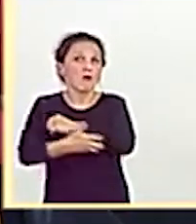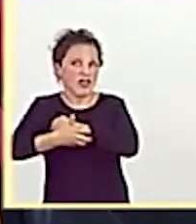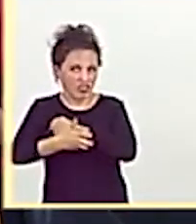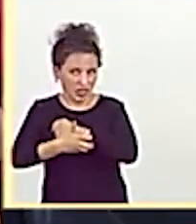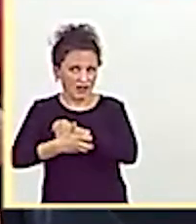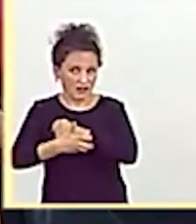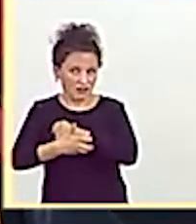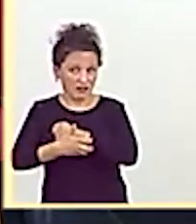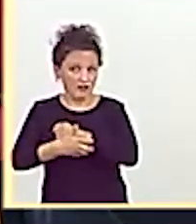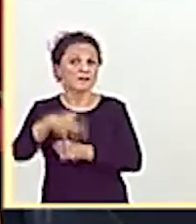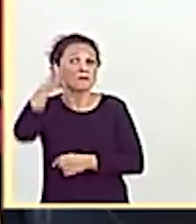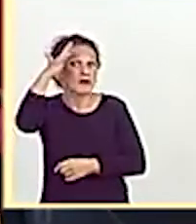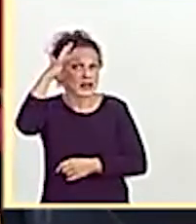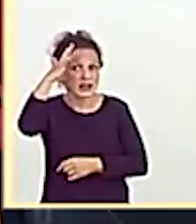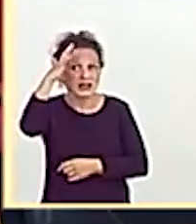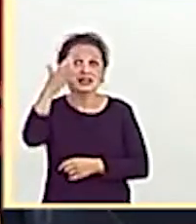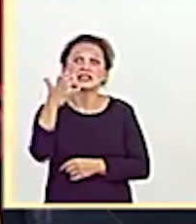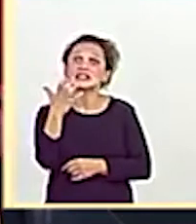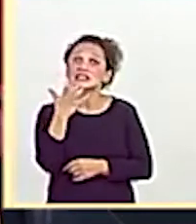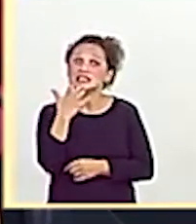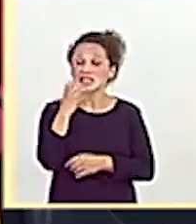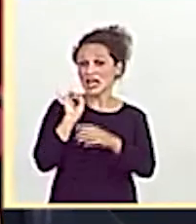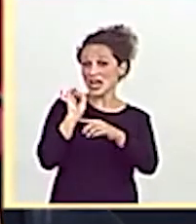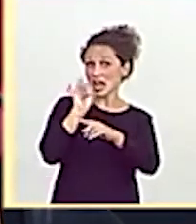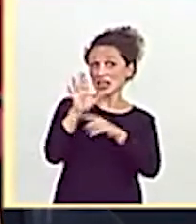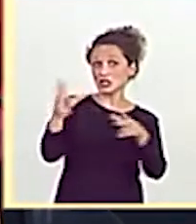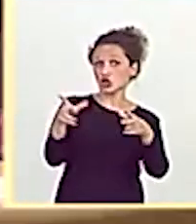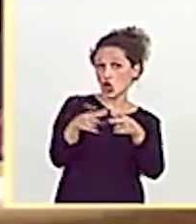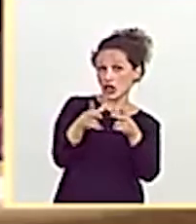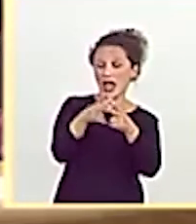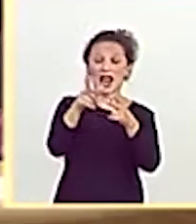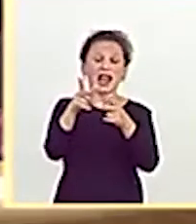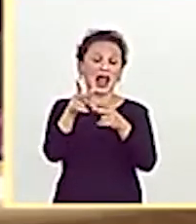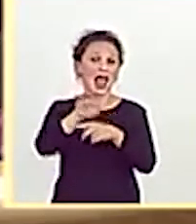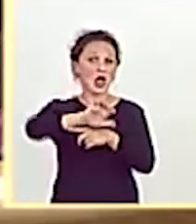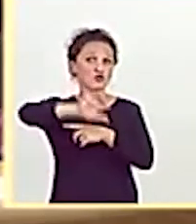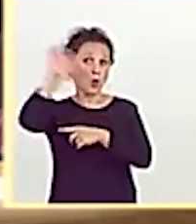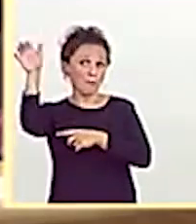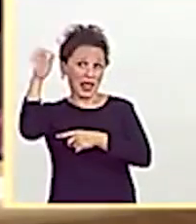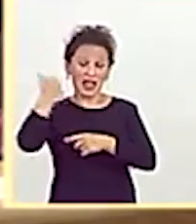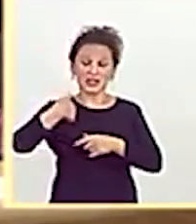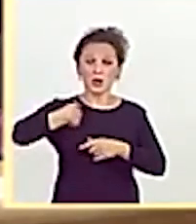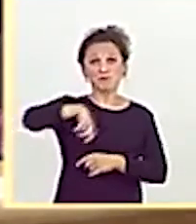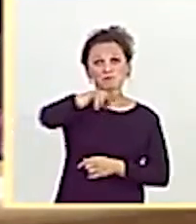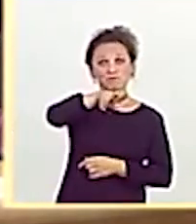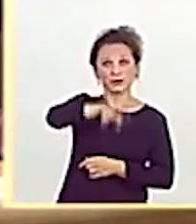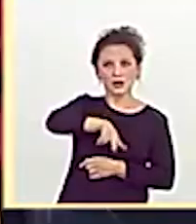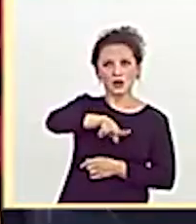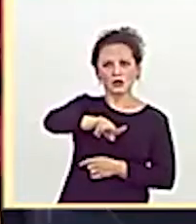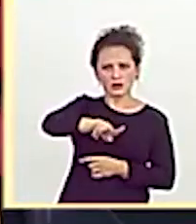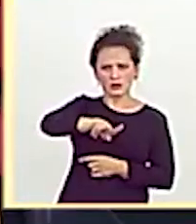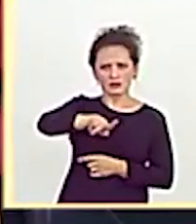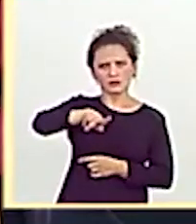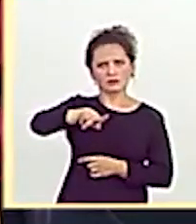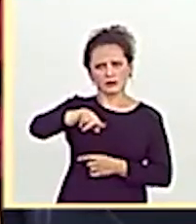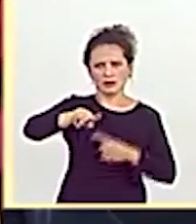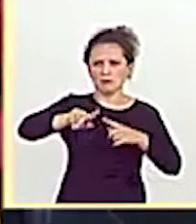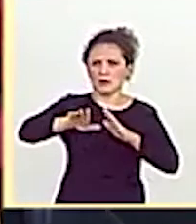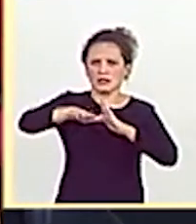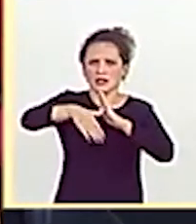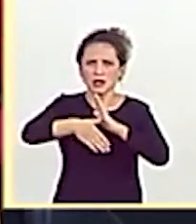imagínese que hubiera pasado que tuviéramos ratificada la carta social europea Cuando el Partido Popular, de manera imperativa,